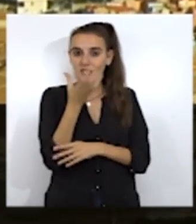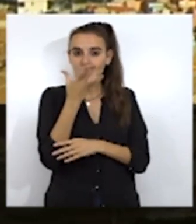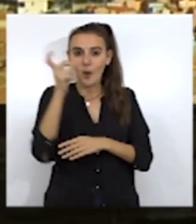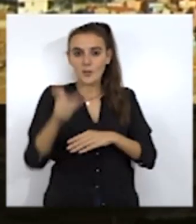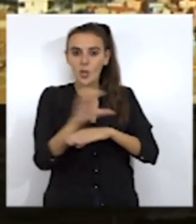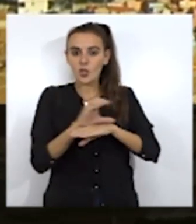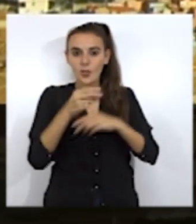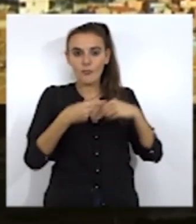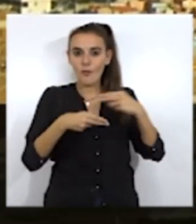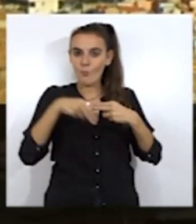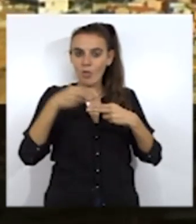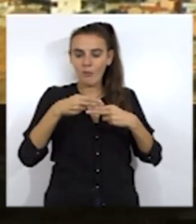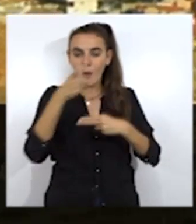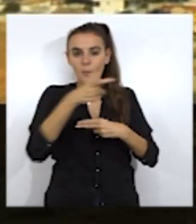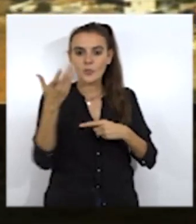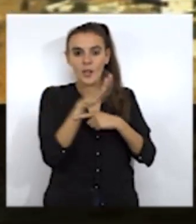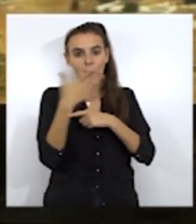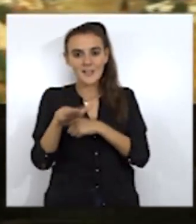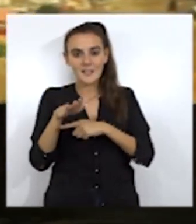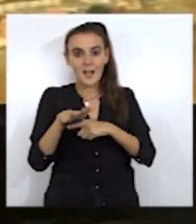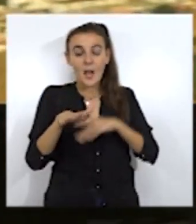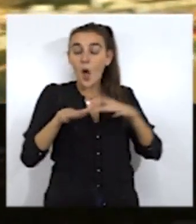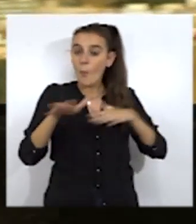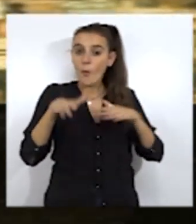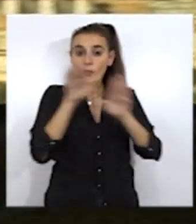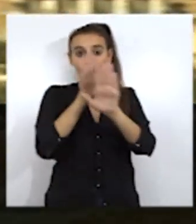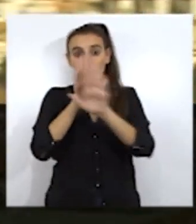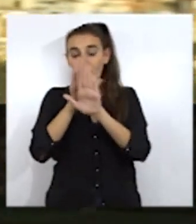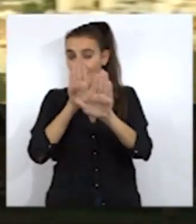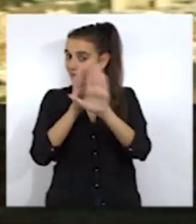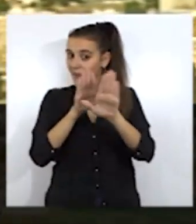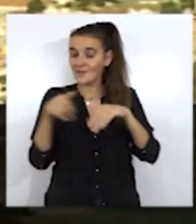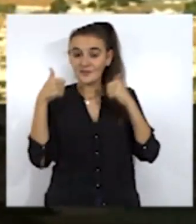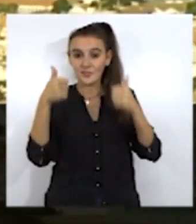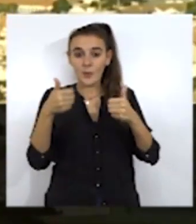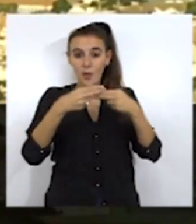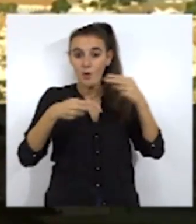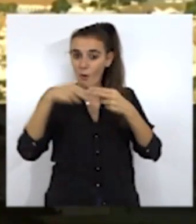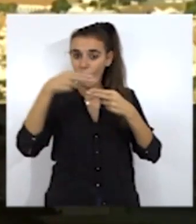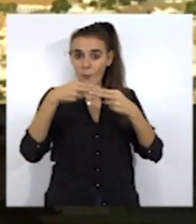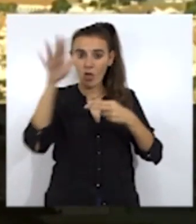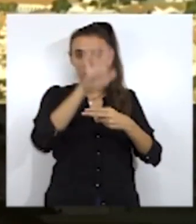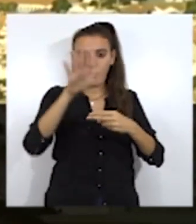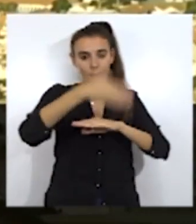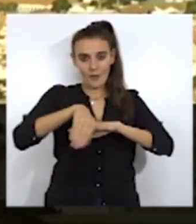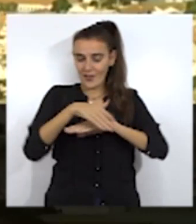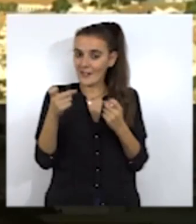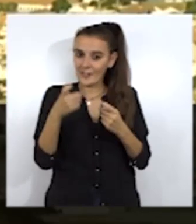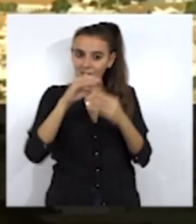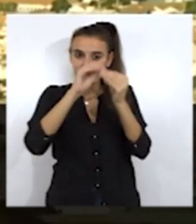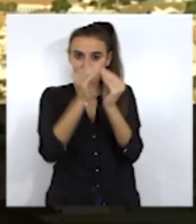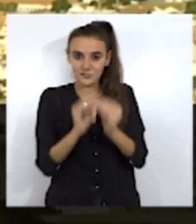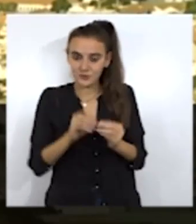El consejero de Fomento ha avanzado a los representantes del movimiento vecinal que la ciudad acometerá obras similares en el resto de barriadas